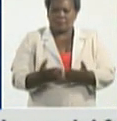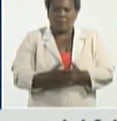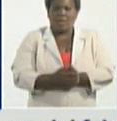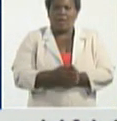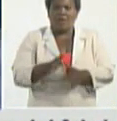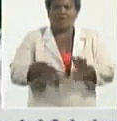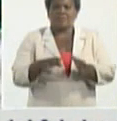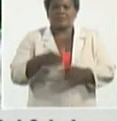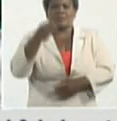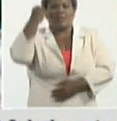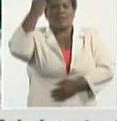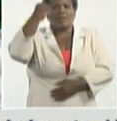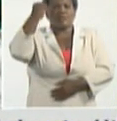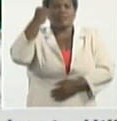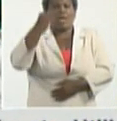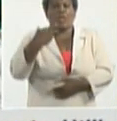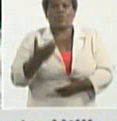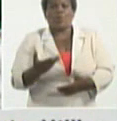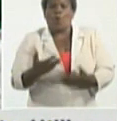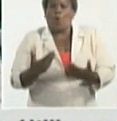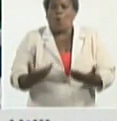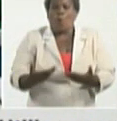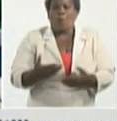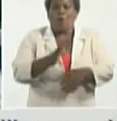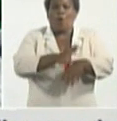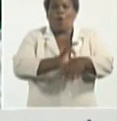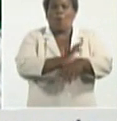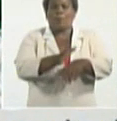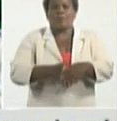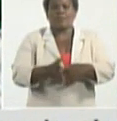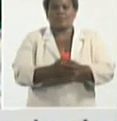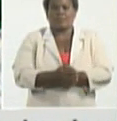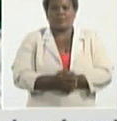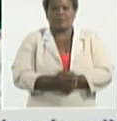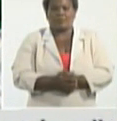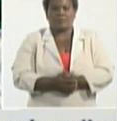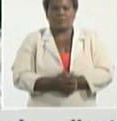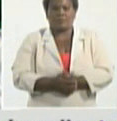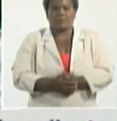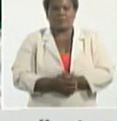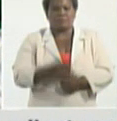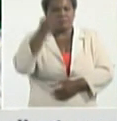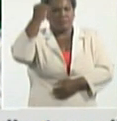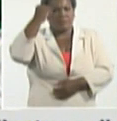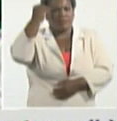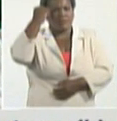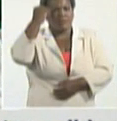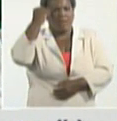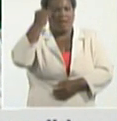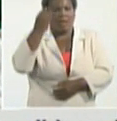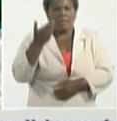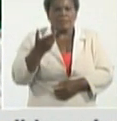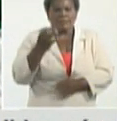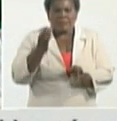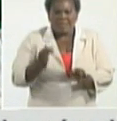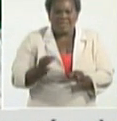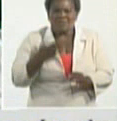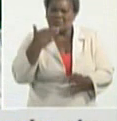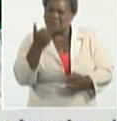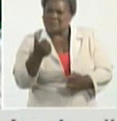teniendo en cuenta el comportamiento de la enfermedad no es no es efectiva no